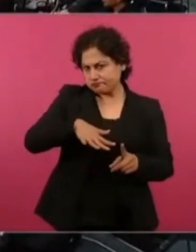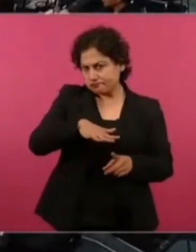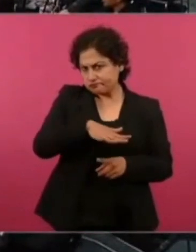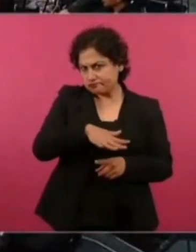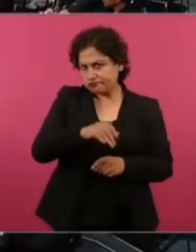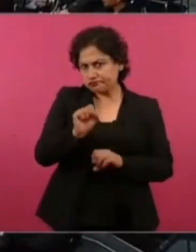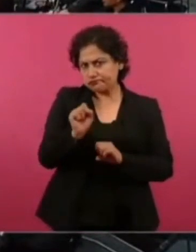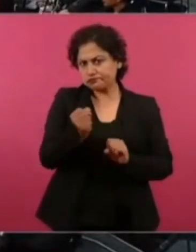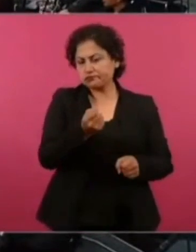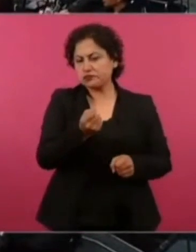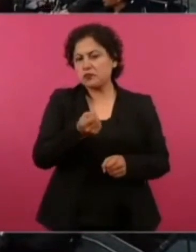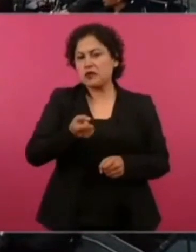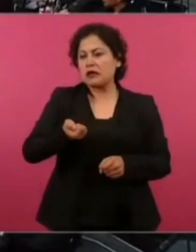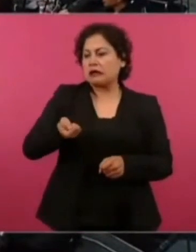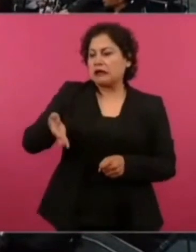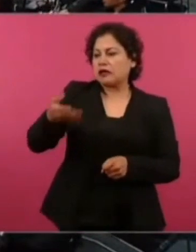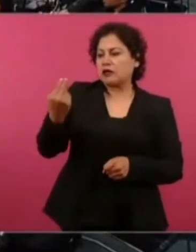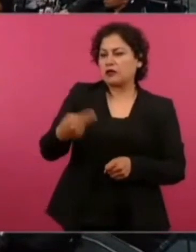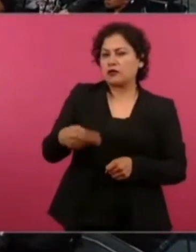cachirules.